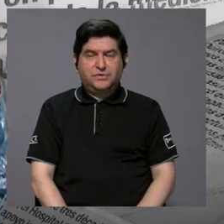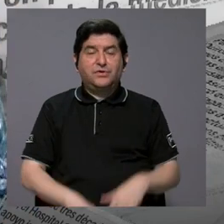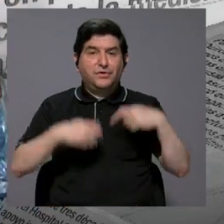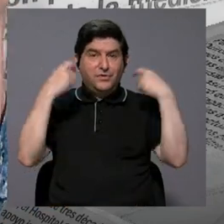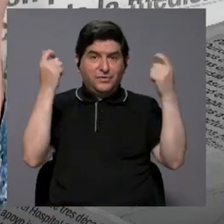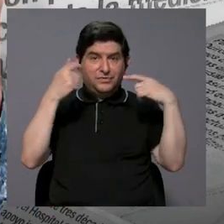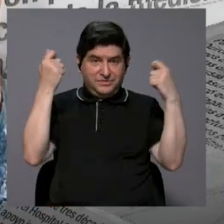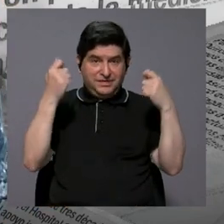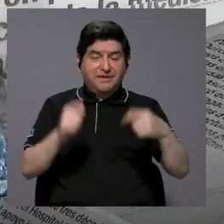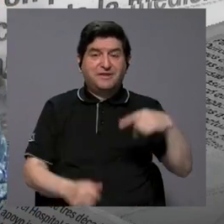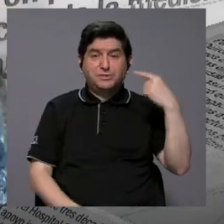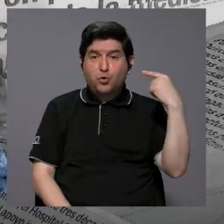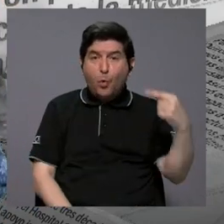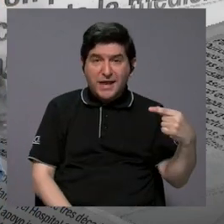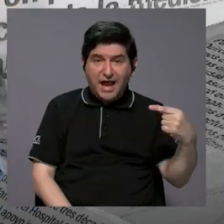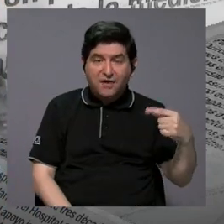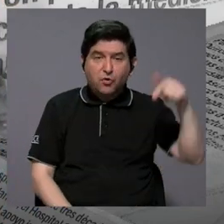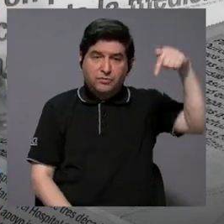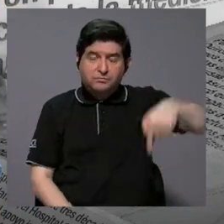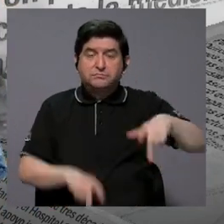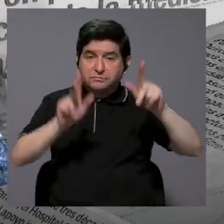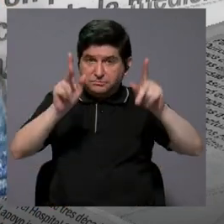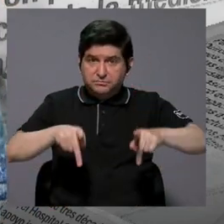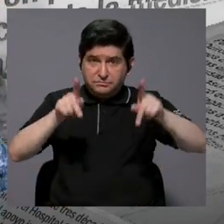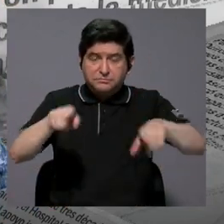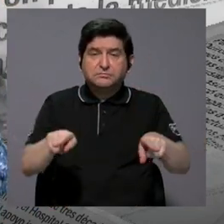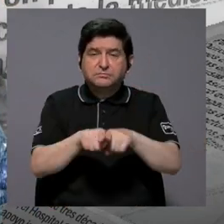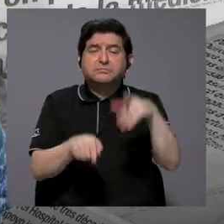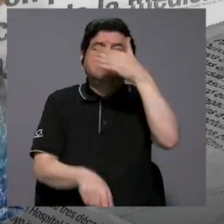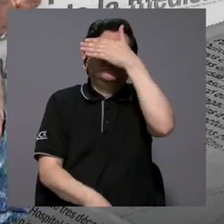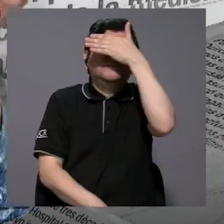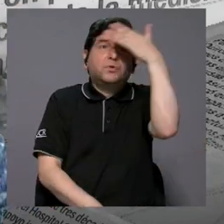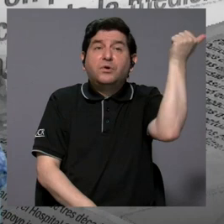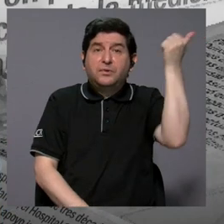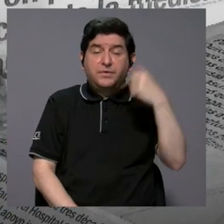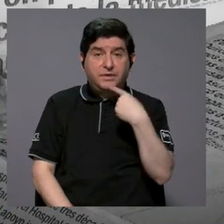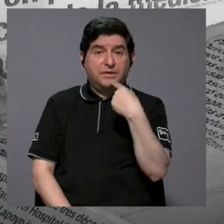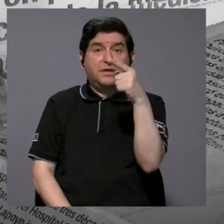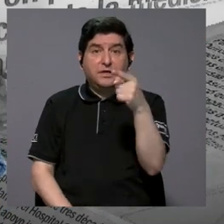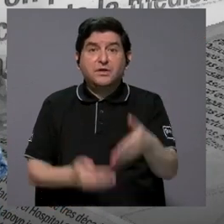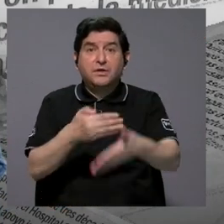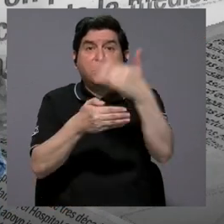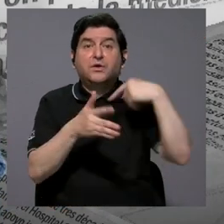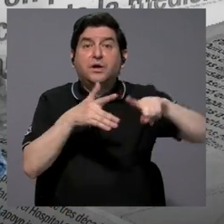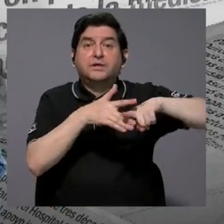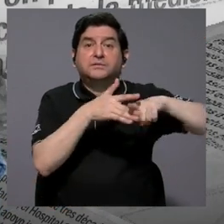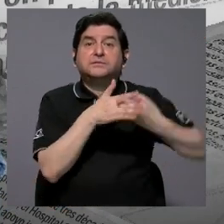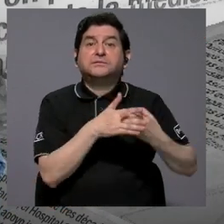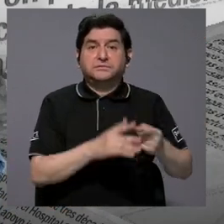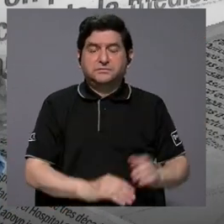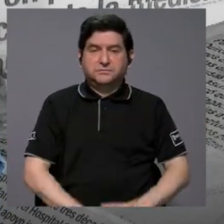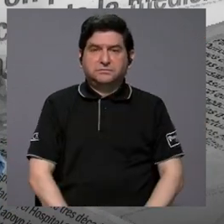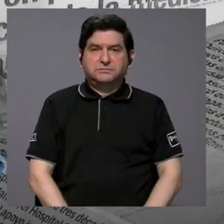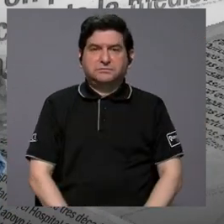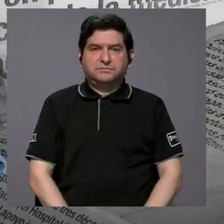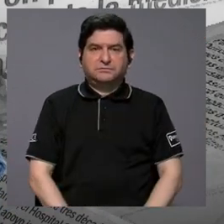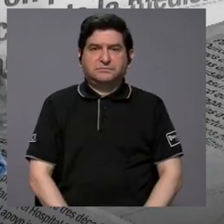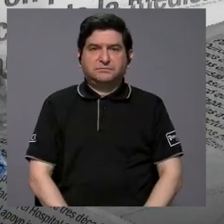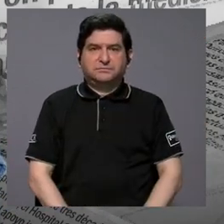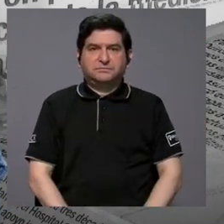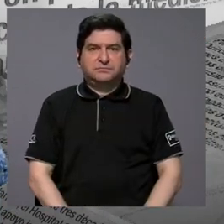celebrando Guayao, es que aquí la gente también se le olvida, usted lo mencionó al inicio, al